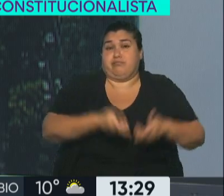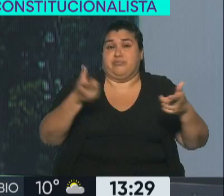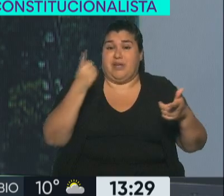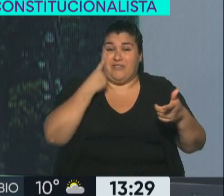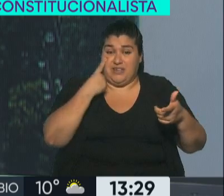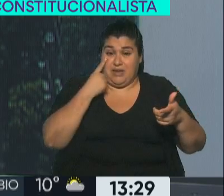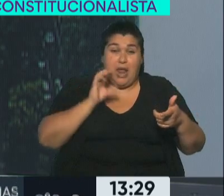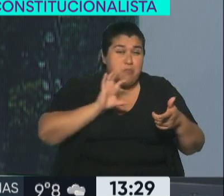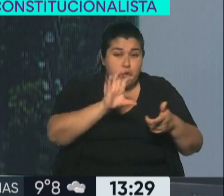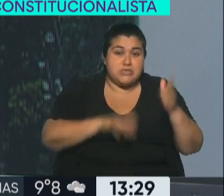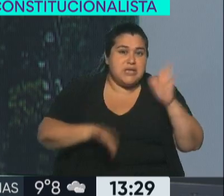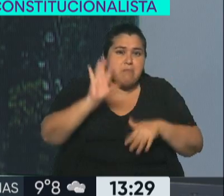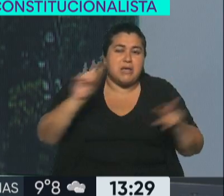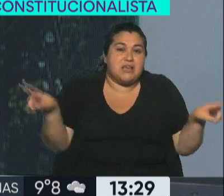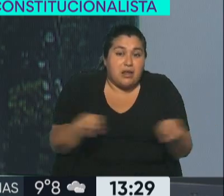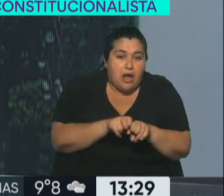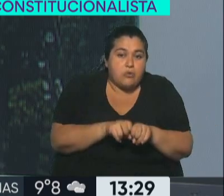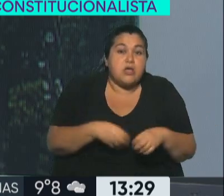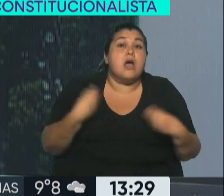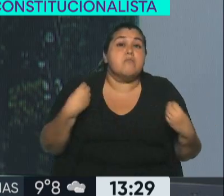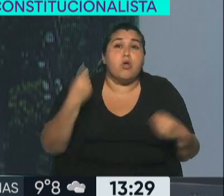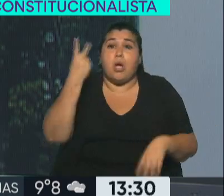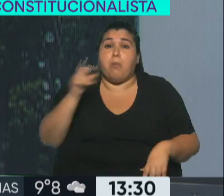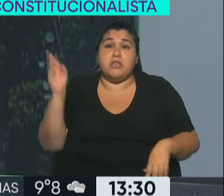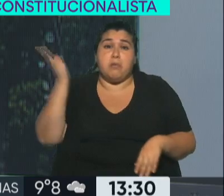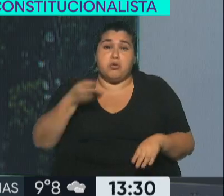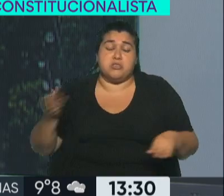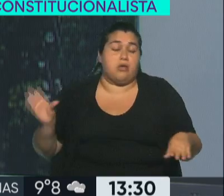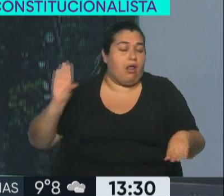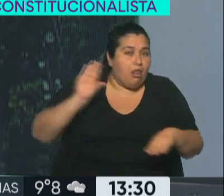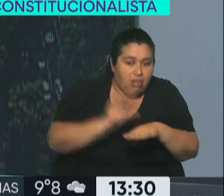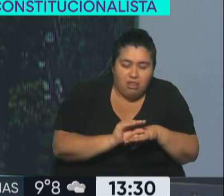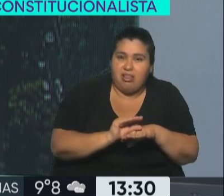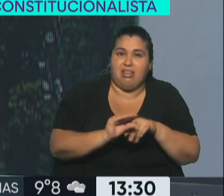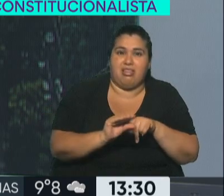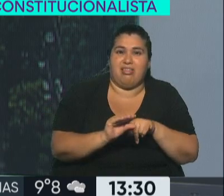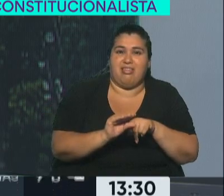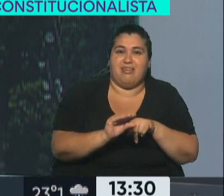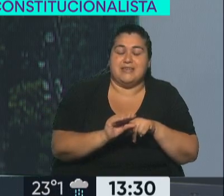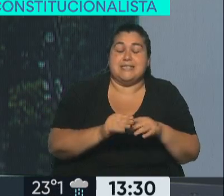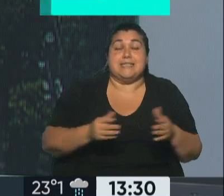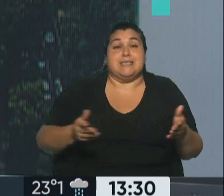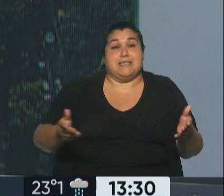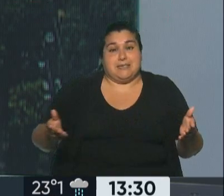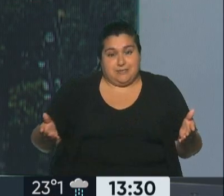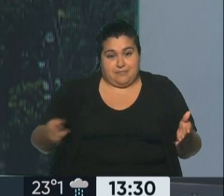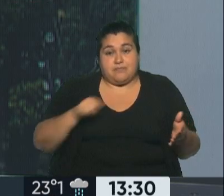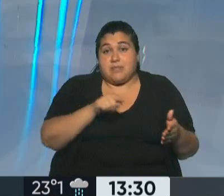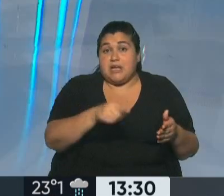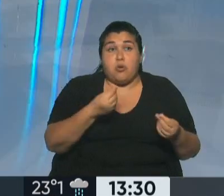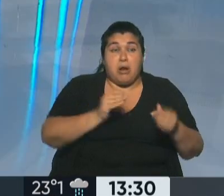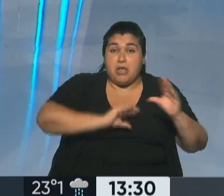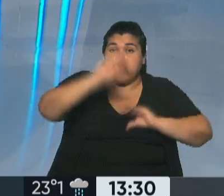es la provincia en que más se recauda y es la que recibe el 20% de todo lo que recauda. Entonces, esto de la coparticipación federal